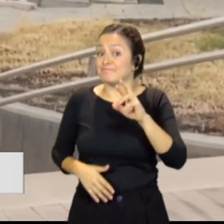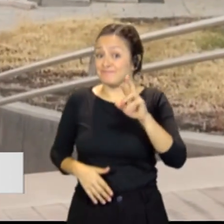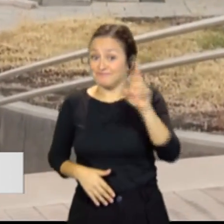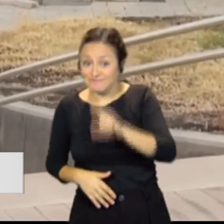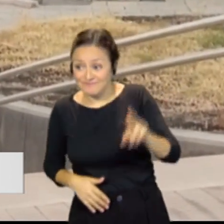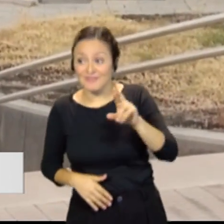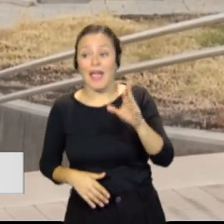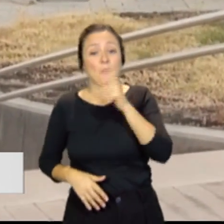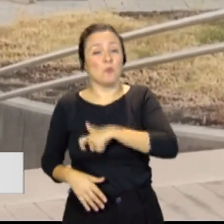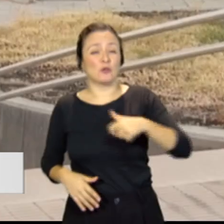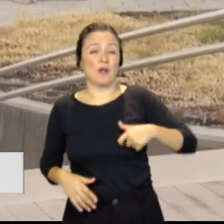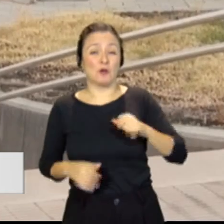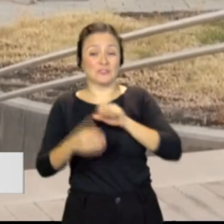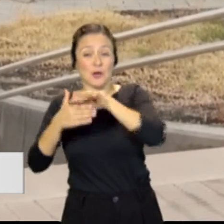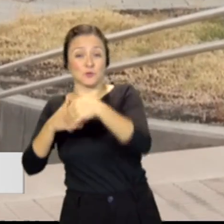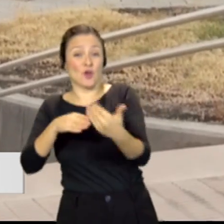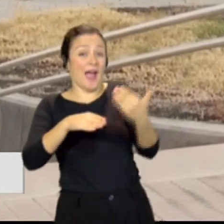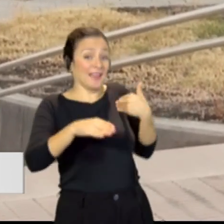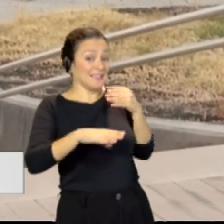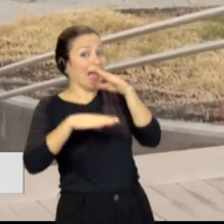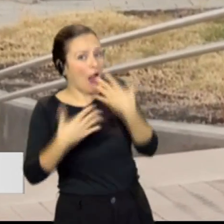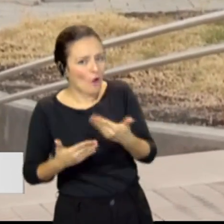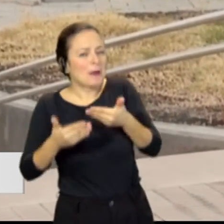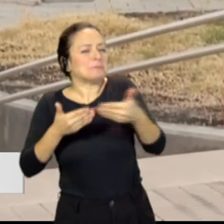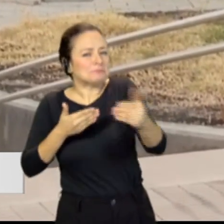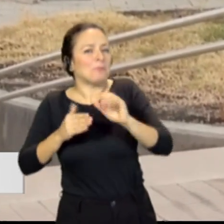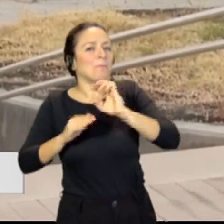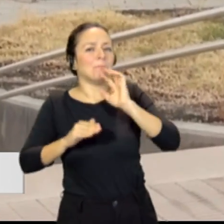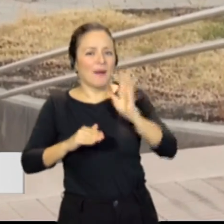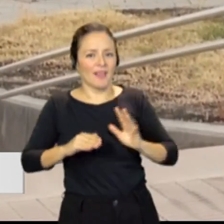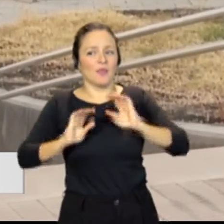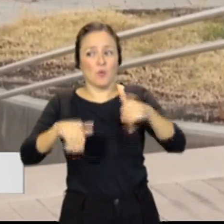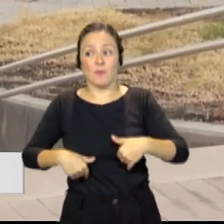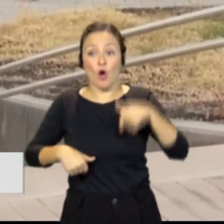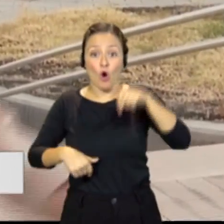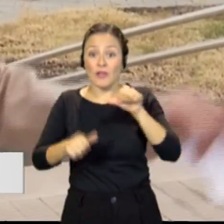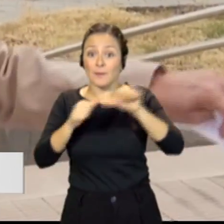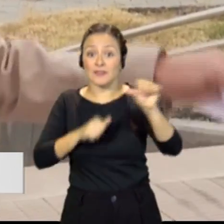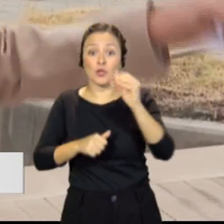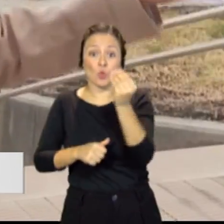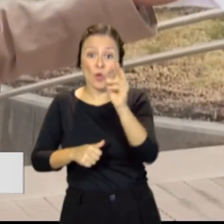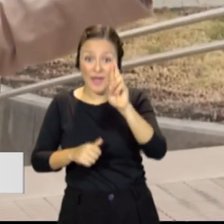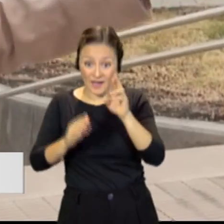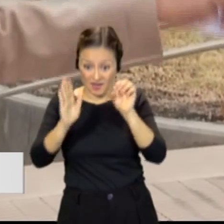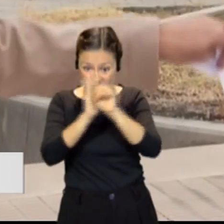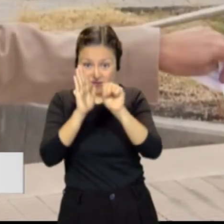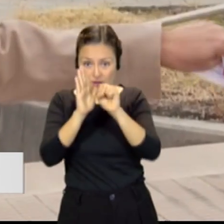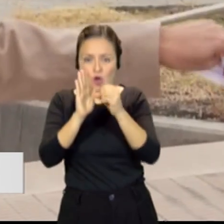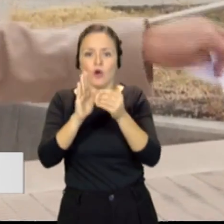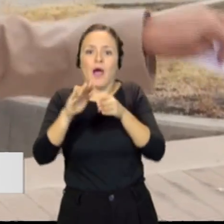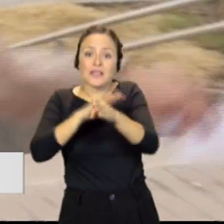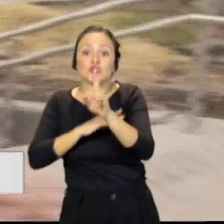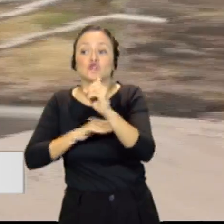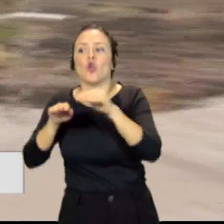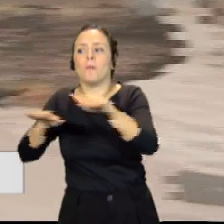al de antes de la erupción. Desde hoy, el código de acceso, el código QR, solo será necesario para entrar a esta zona de